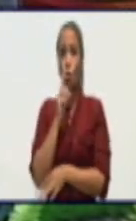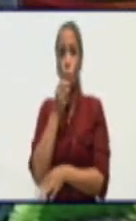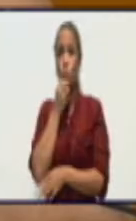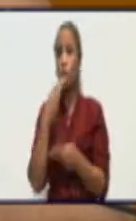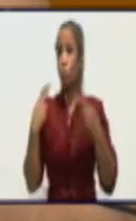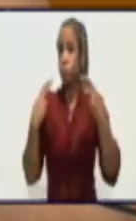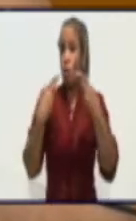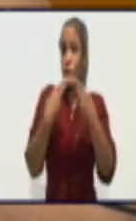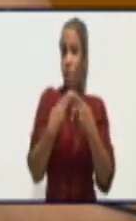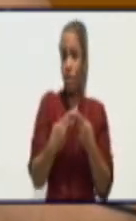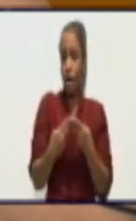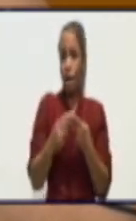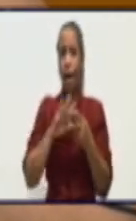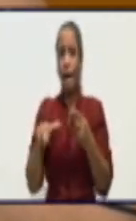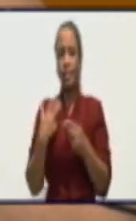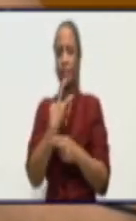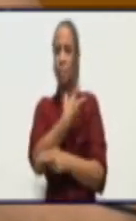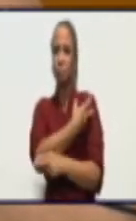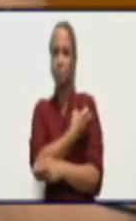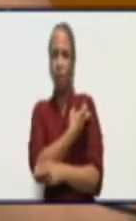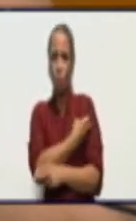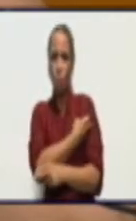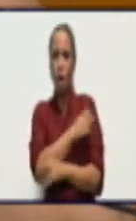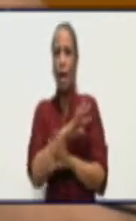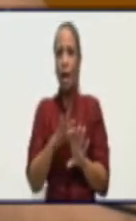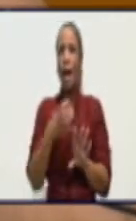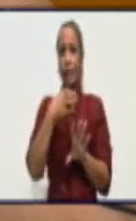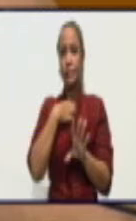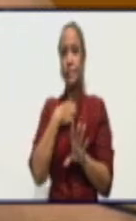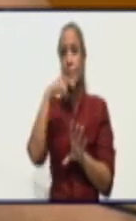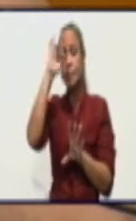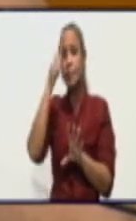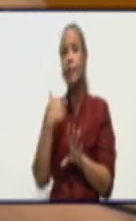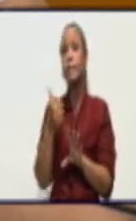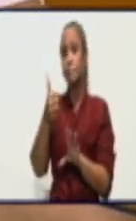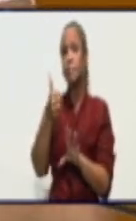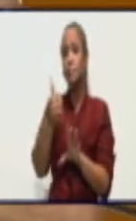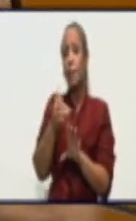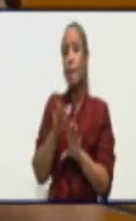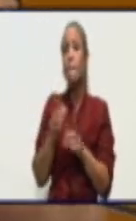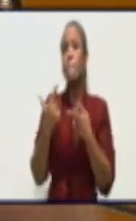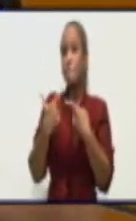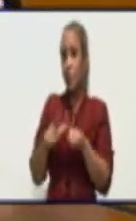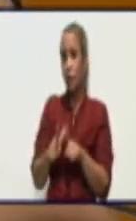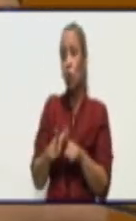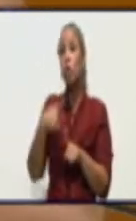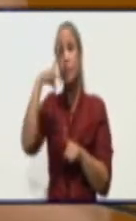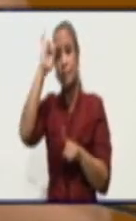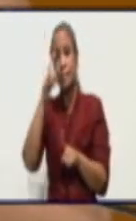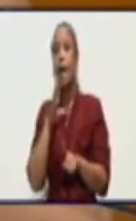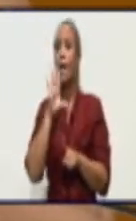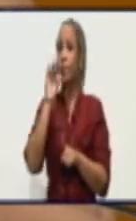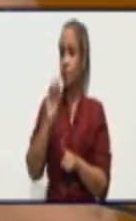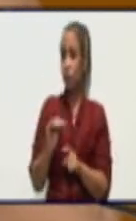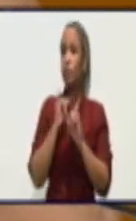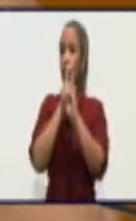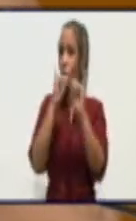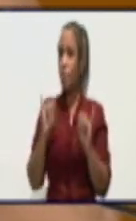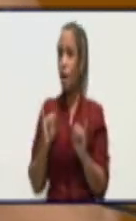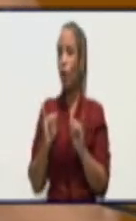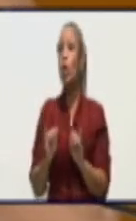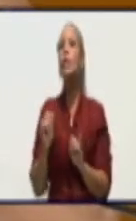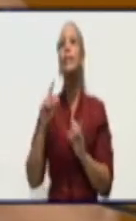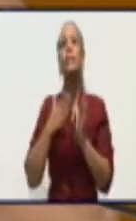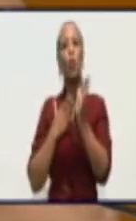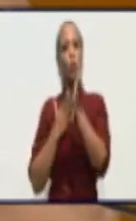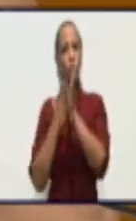no porque la vacuna la vacuna tiene su seguridad que está demostrada pero si se ha dicho que hay que continuar con las medidas